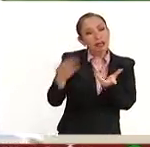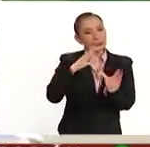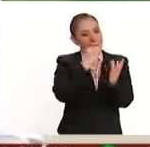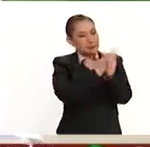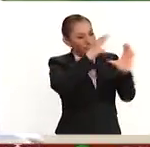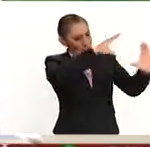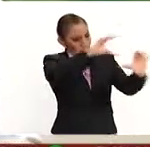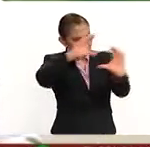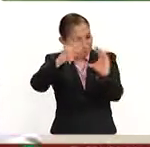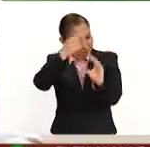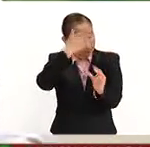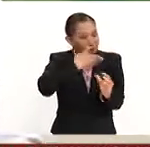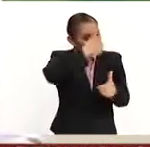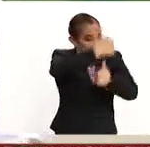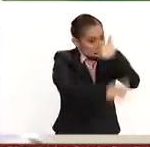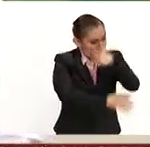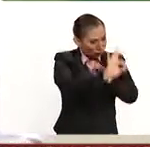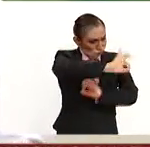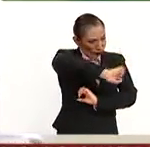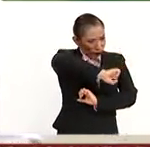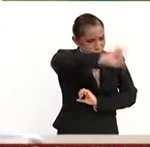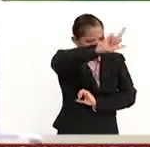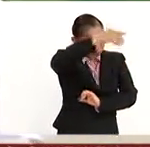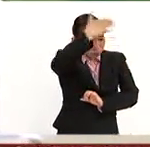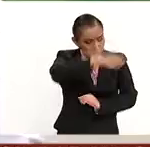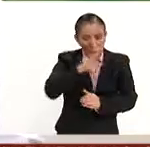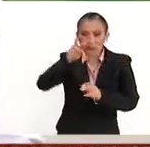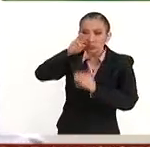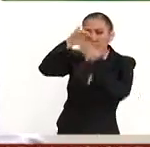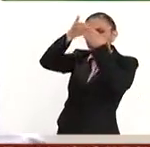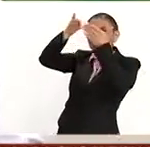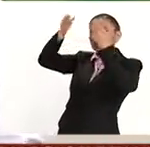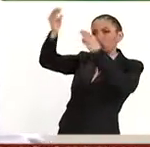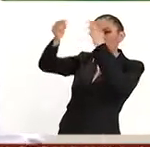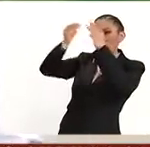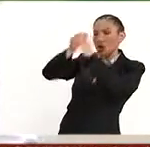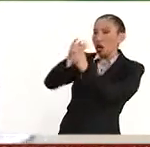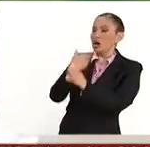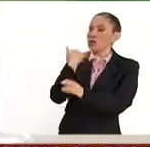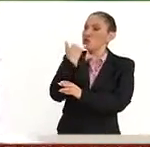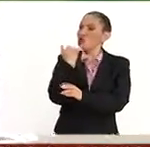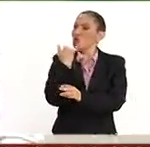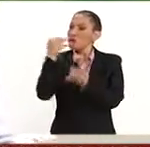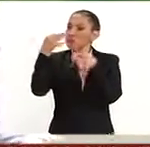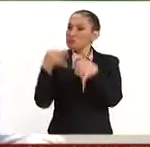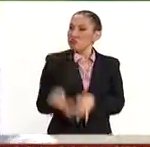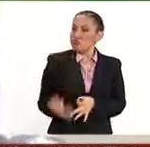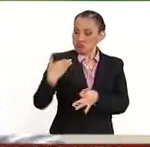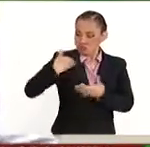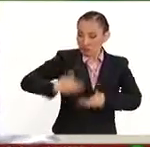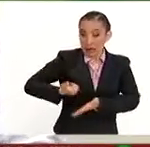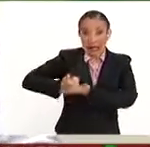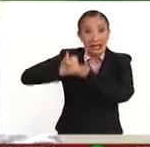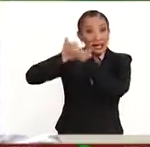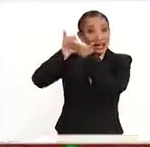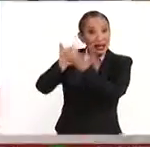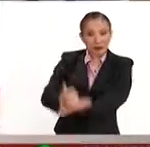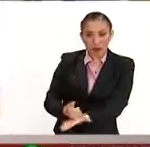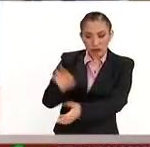capital humano competitivo, que tenga una visión global con el manejo de lenguas y que permita de alguna manera